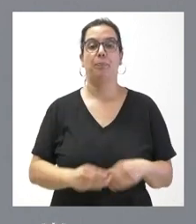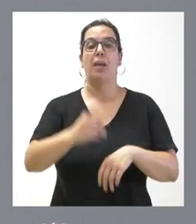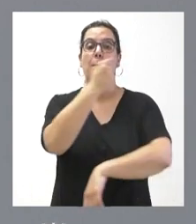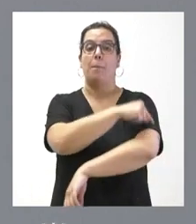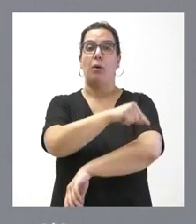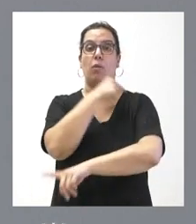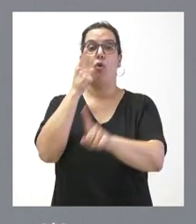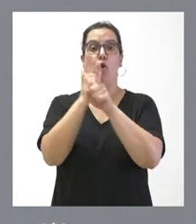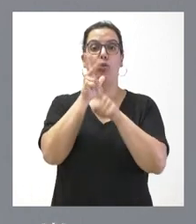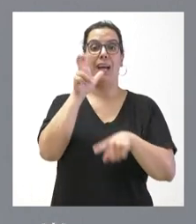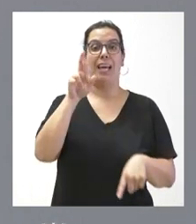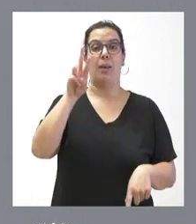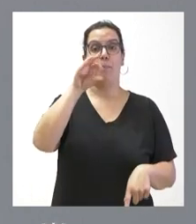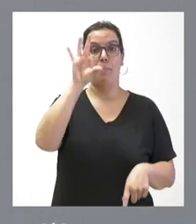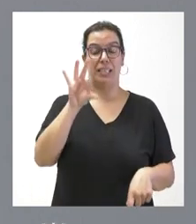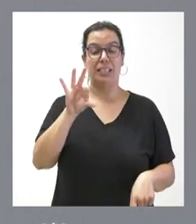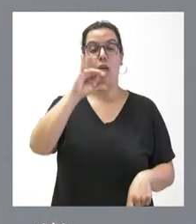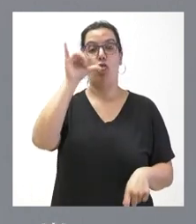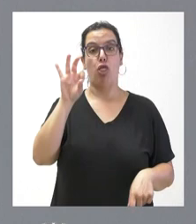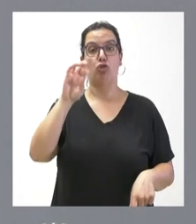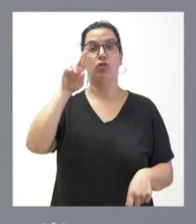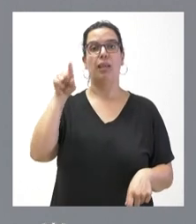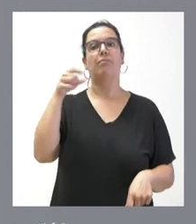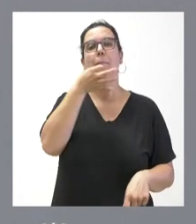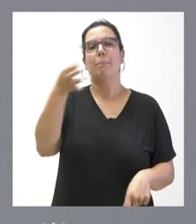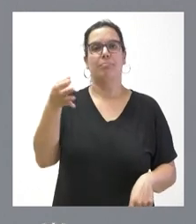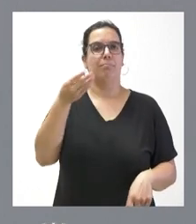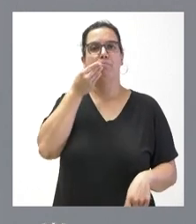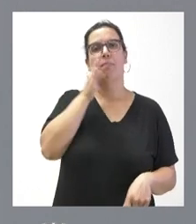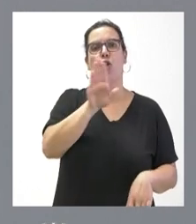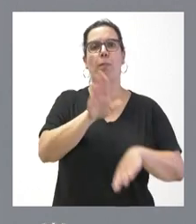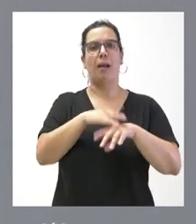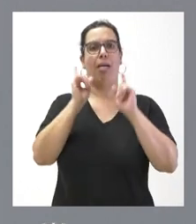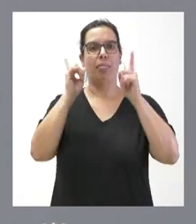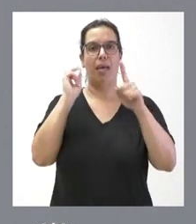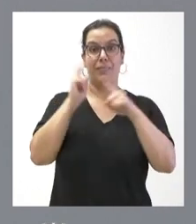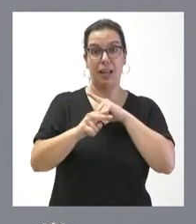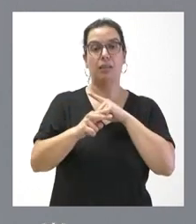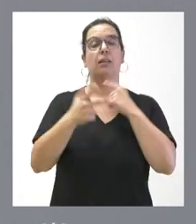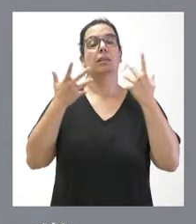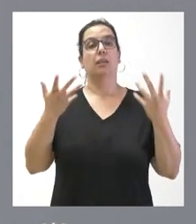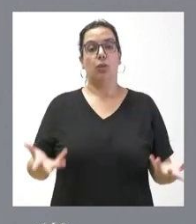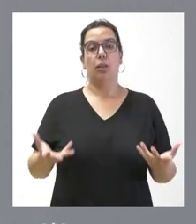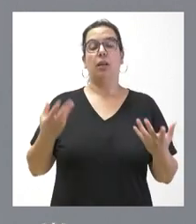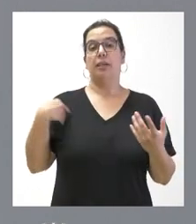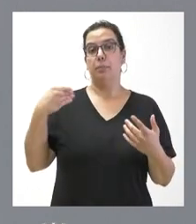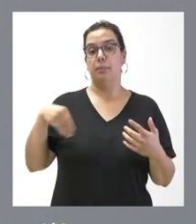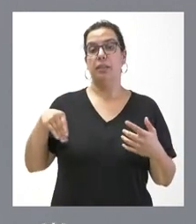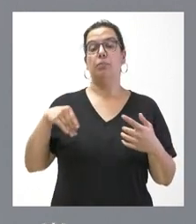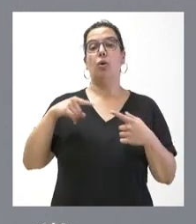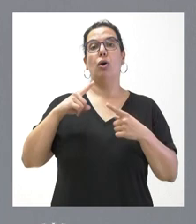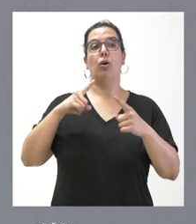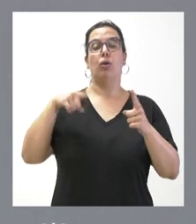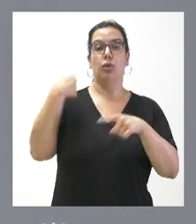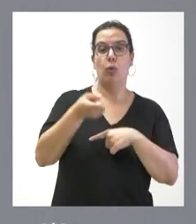frente al herpes zóster es una de las medidas más eficaces para su prevención y, asimismo, respecto de las consecuencias asistenciales y la